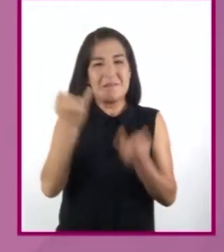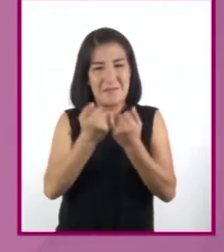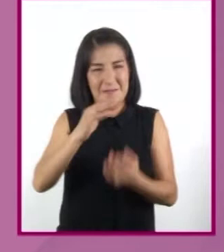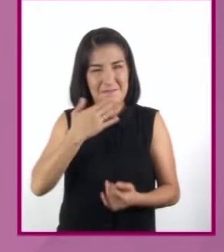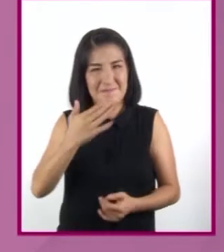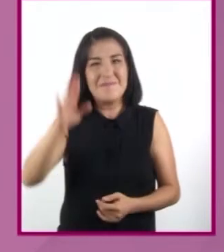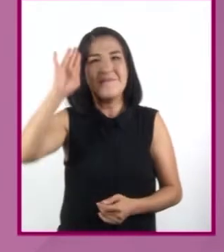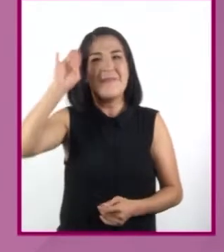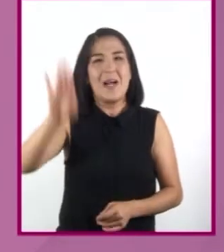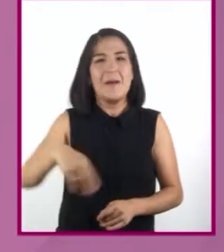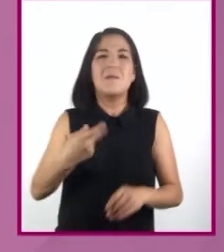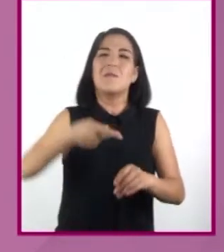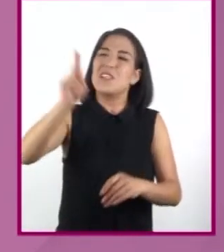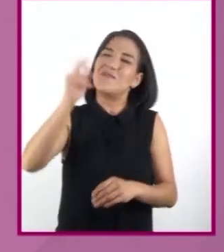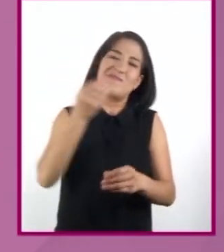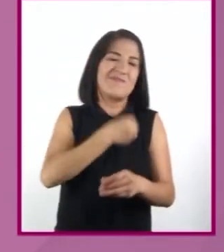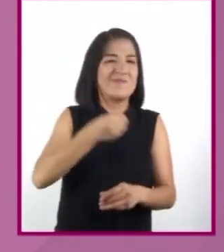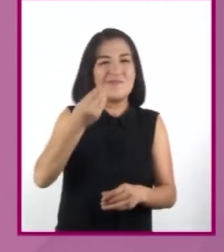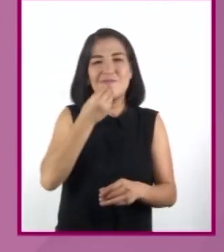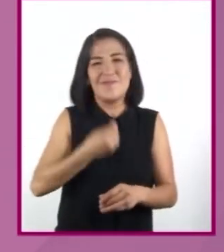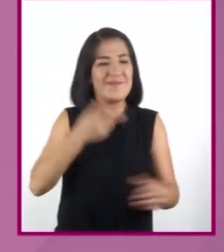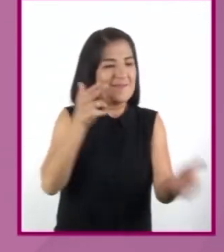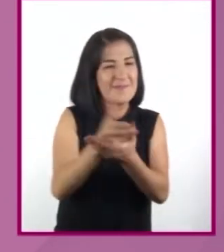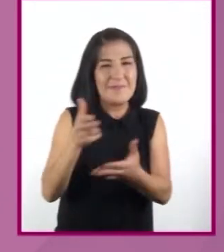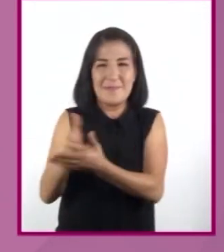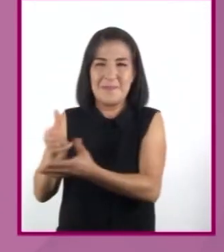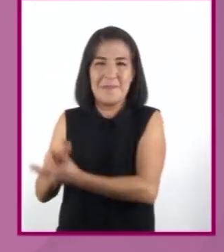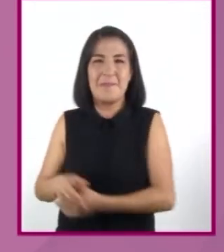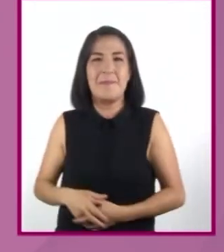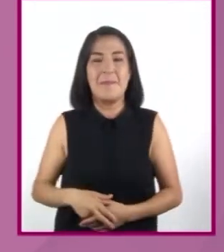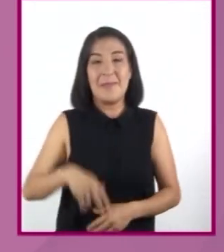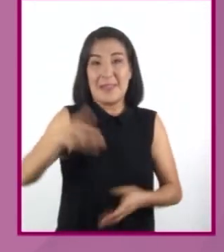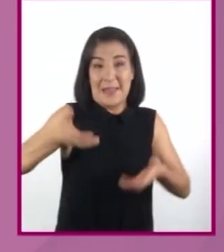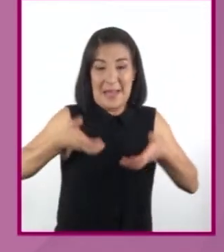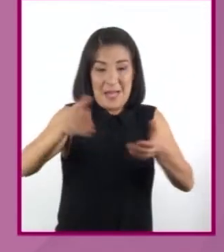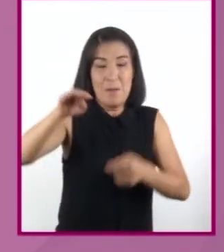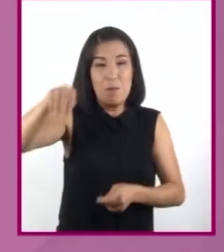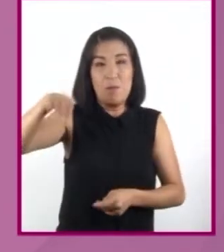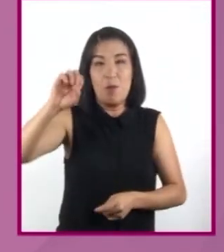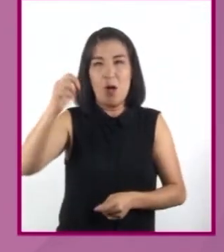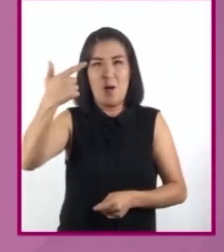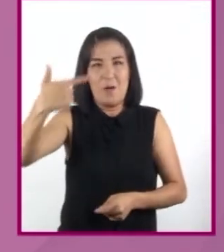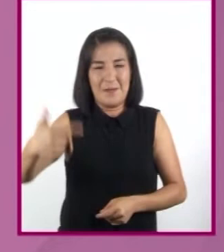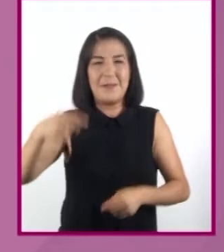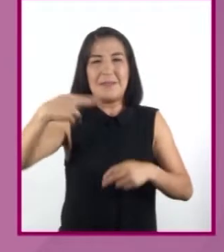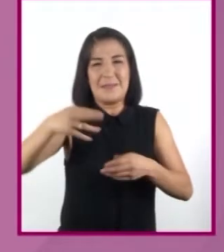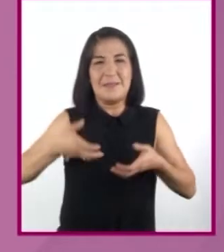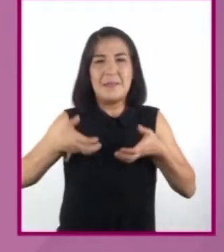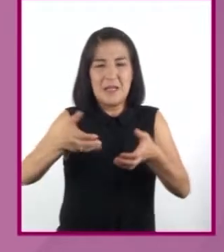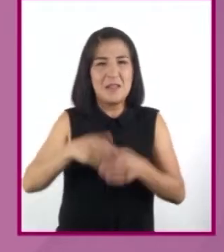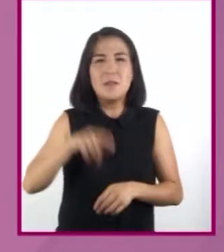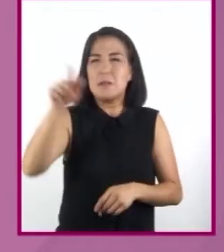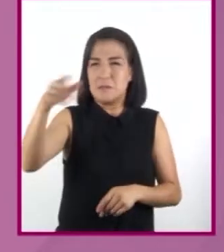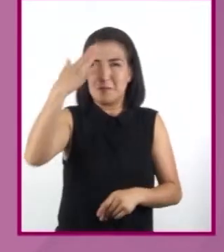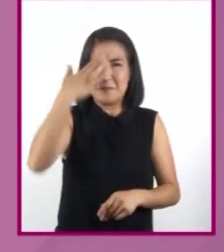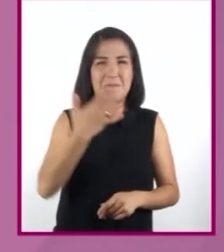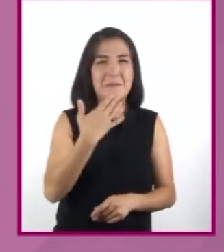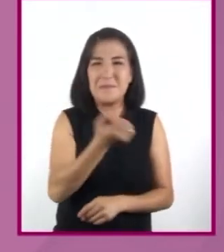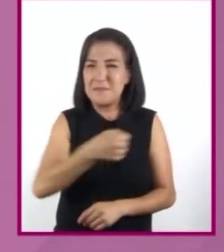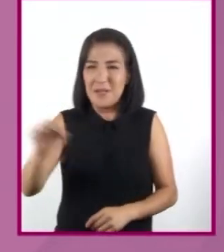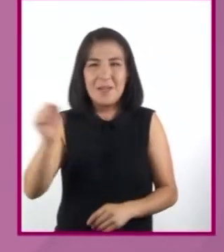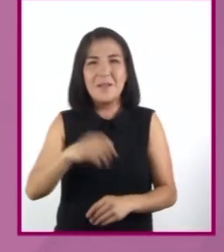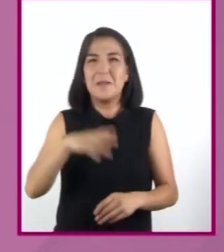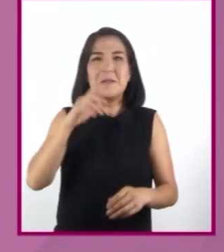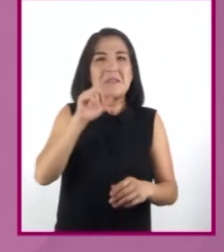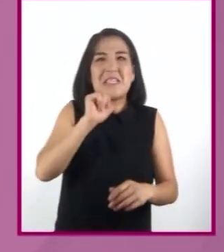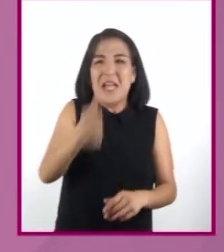mente al crimen. El de la calle Moj fue tan astuto que no dejó ninguna